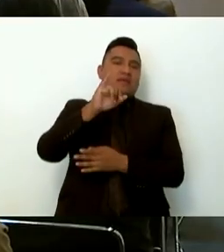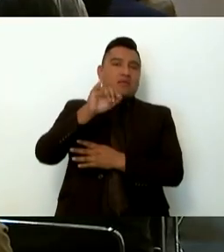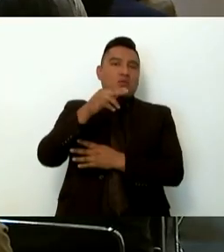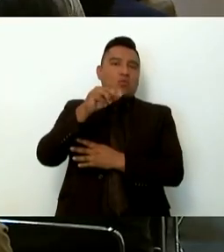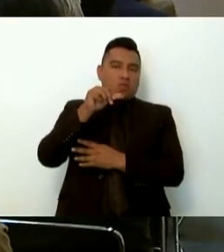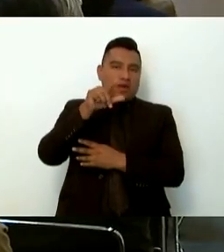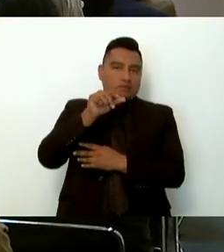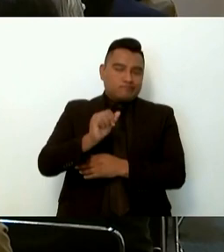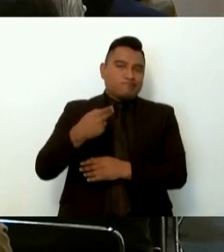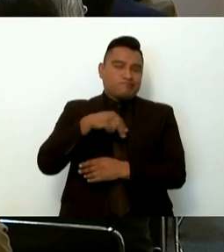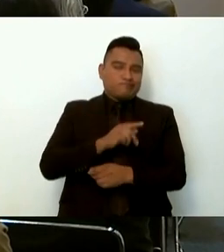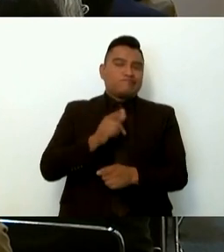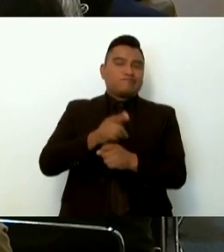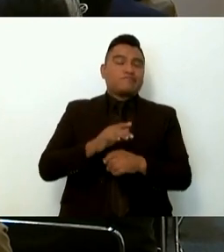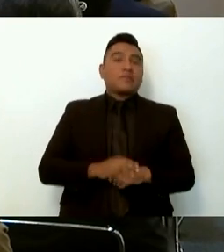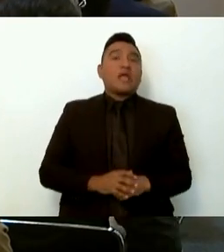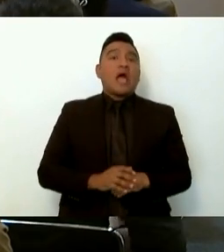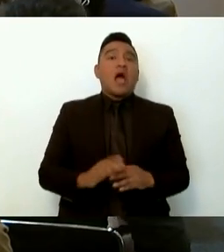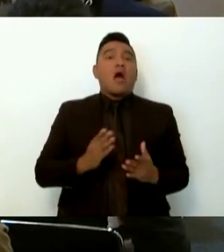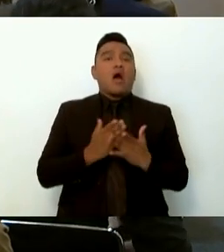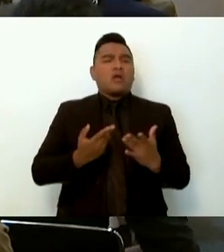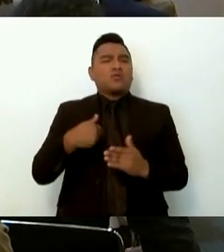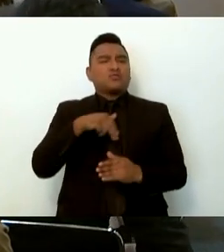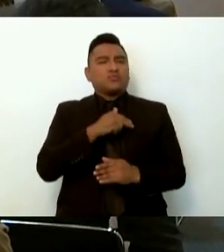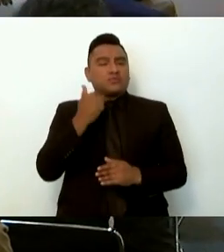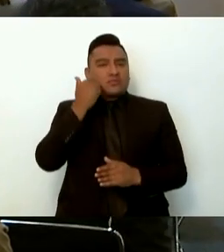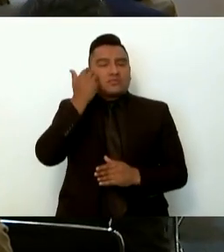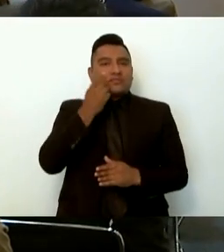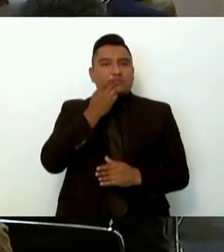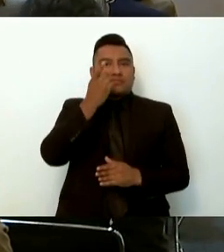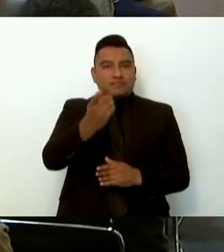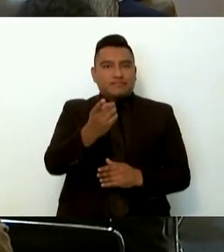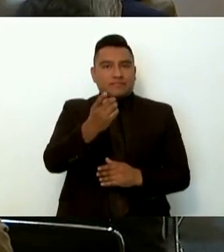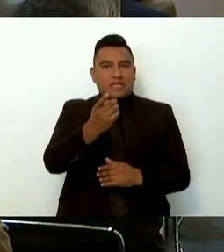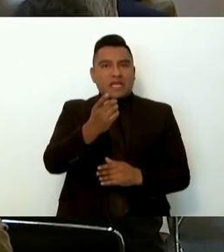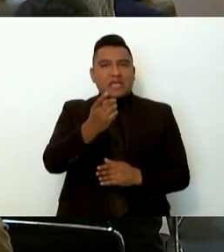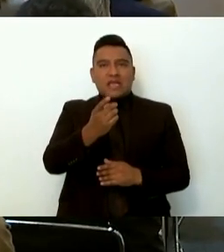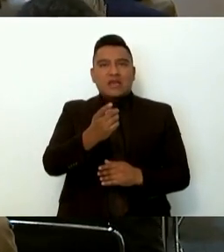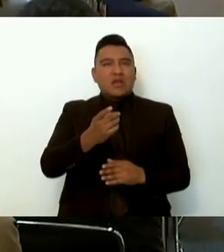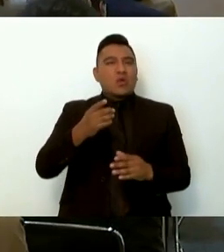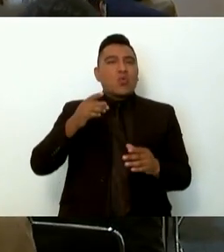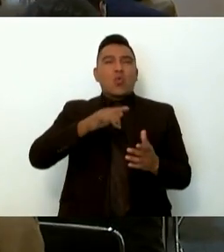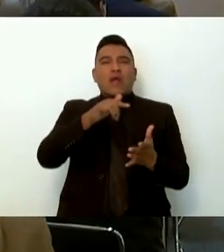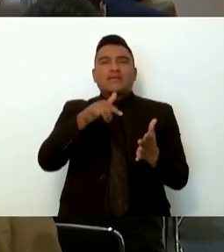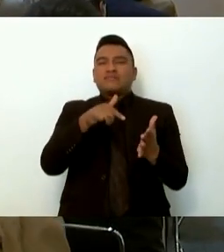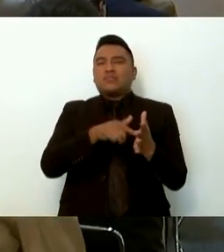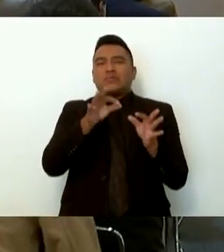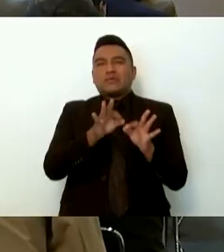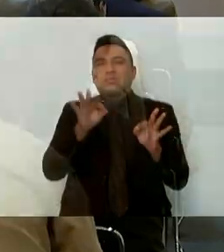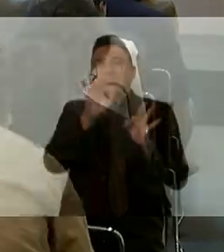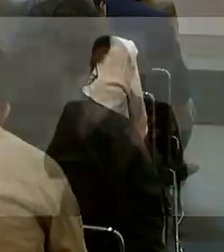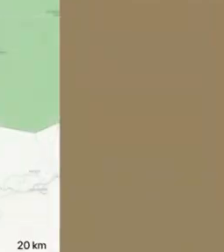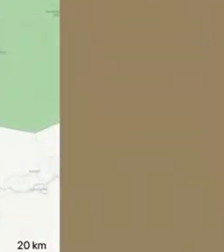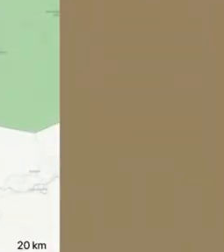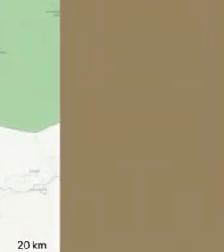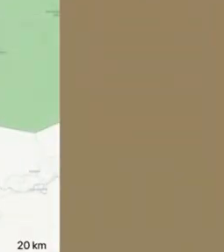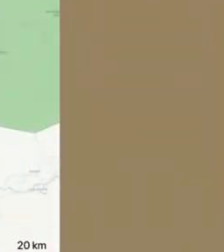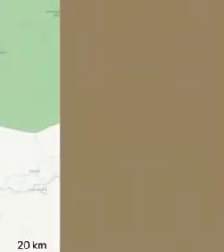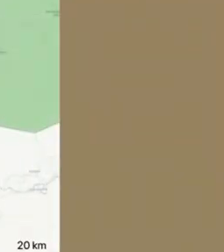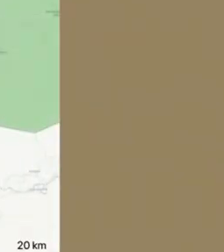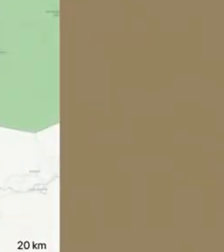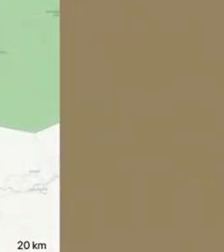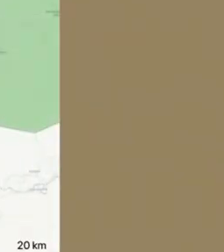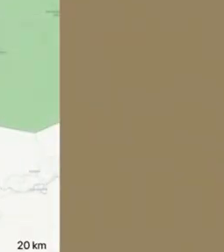pasar a momentos claves de desaparición de los estudiantes. Este es un mapa que vamos a desarrollar más